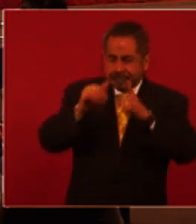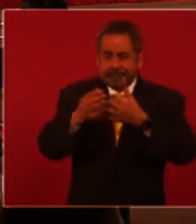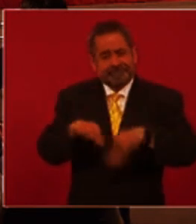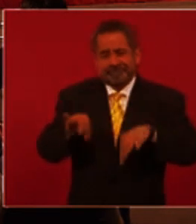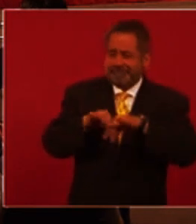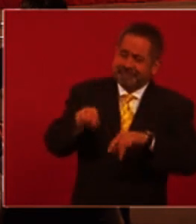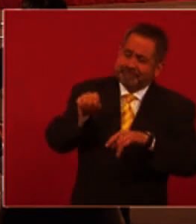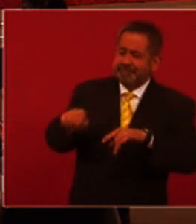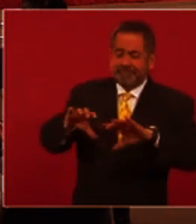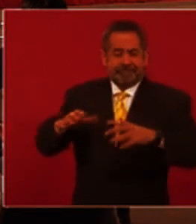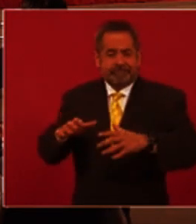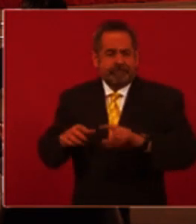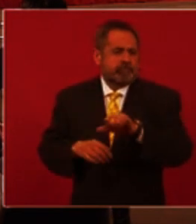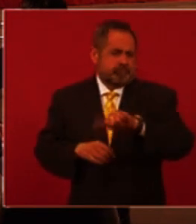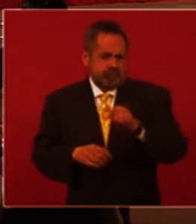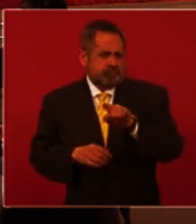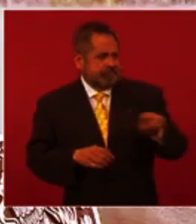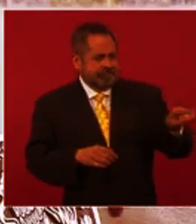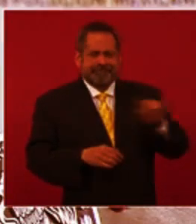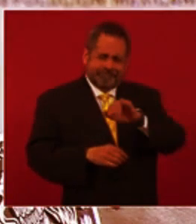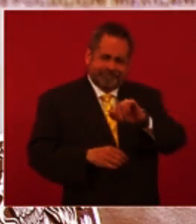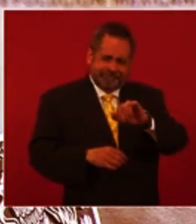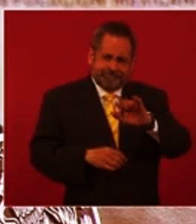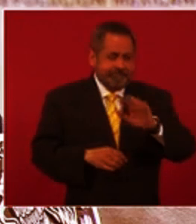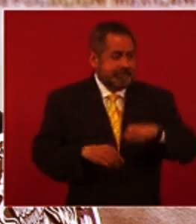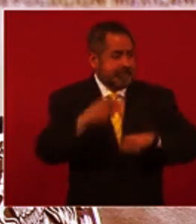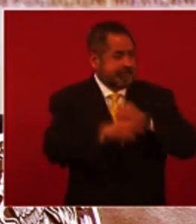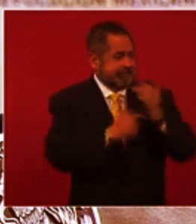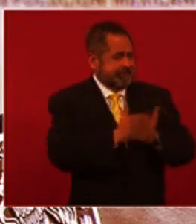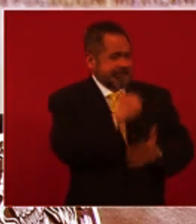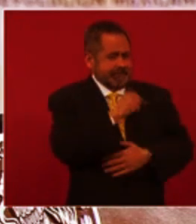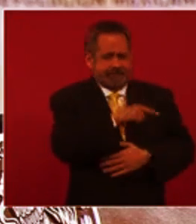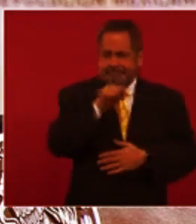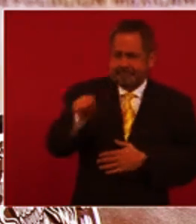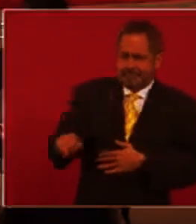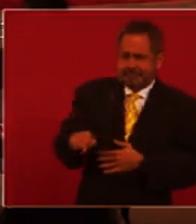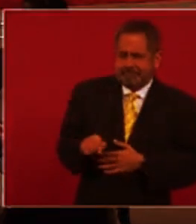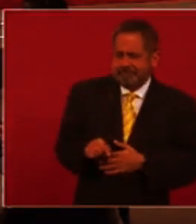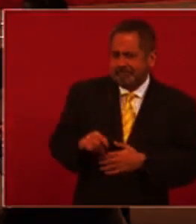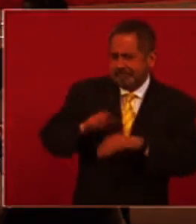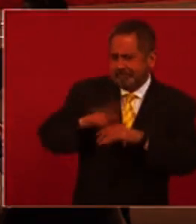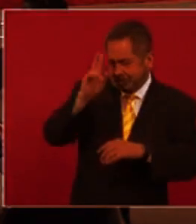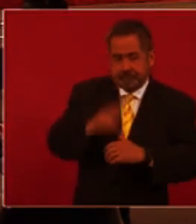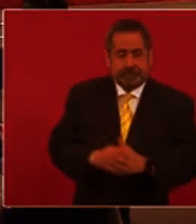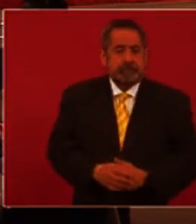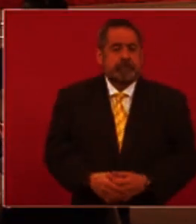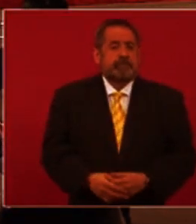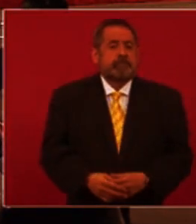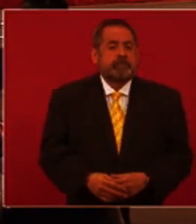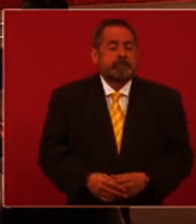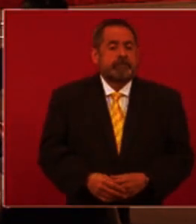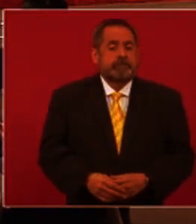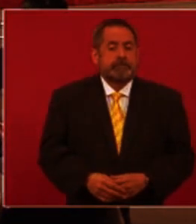imprescindible respecto a todos los demás que tenemos un bajo riesgo de complicarnos. Hay que vigilar los síntomas, a eso me